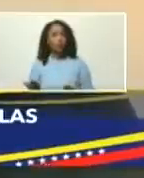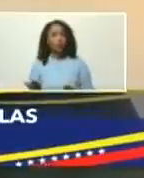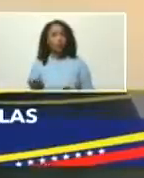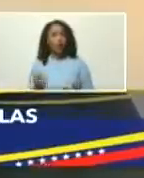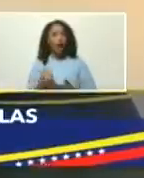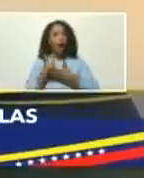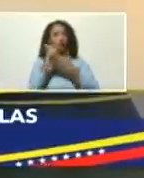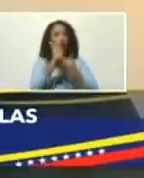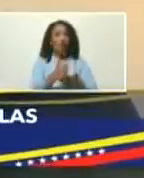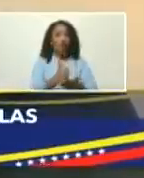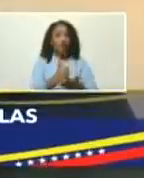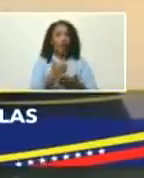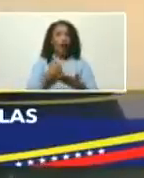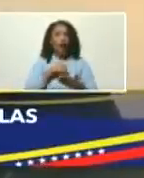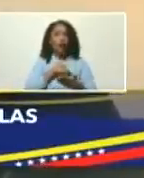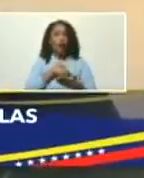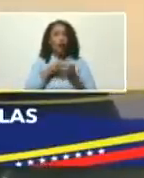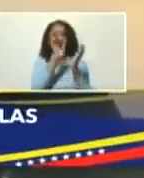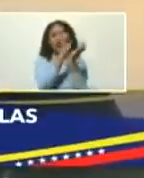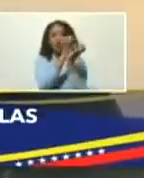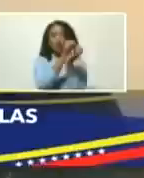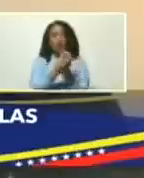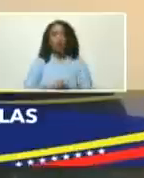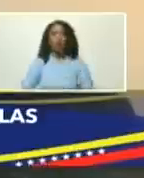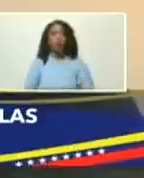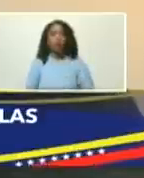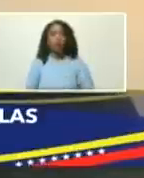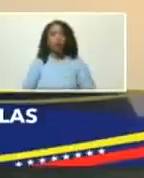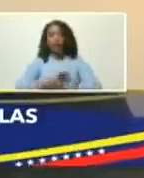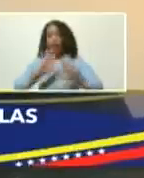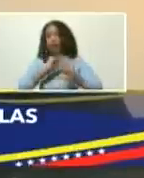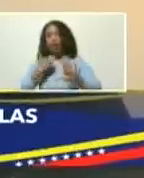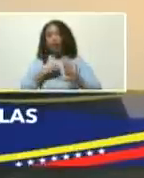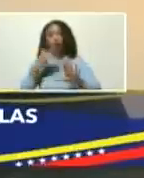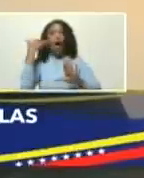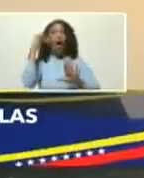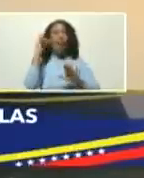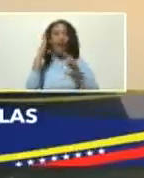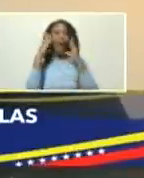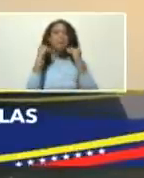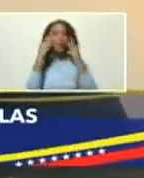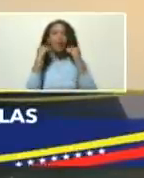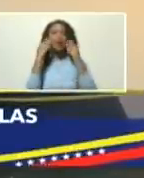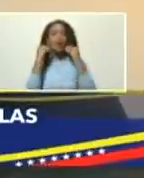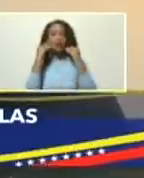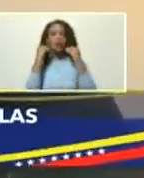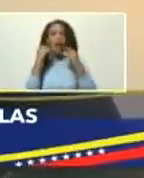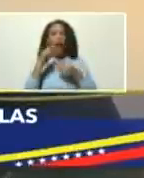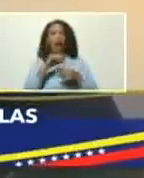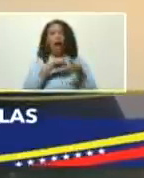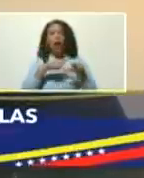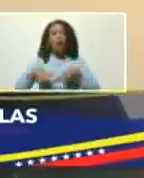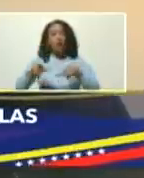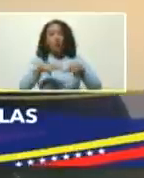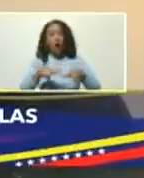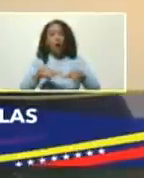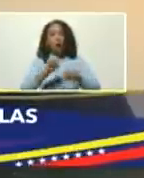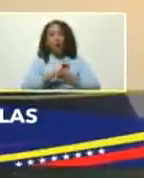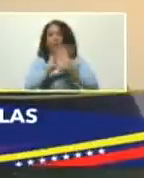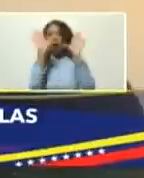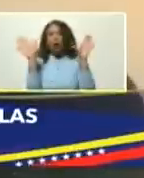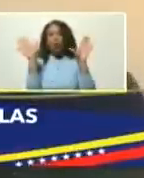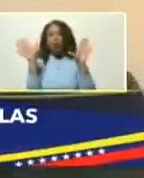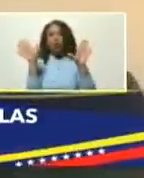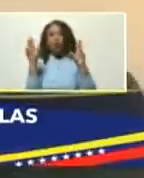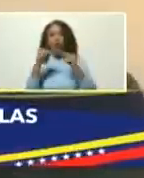a Nueva Esparta ya que tenemos experiencia en la zona franca y